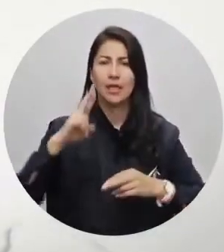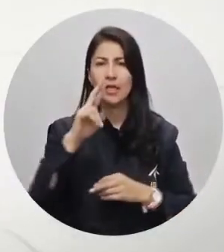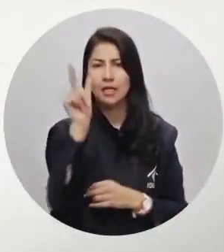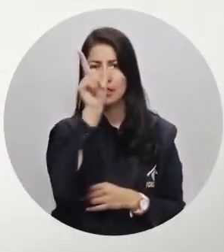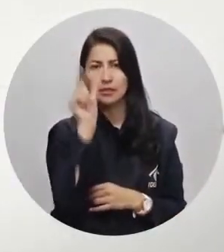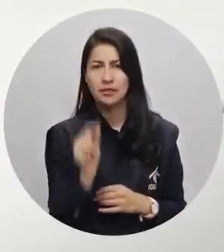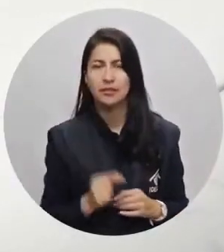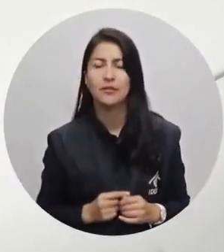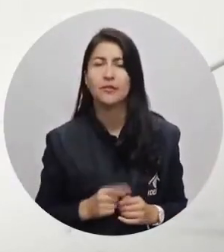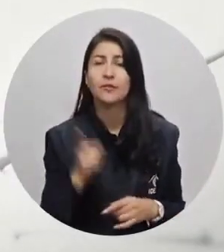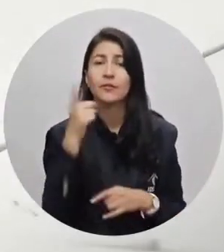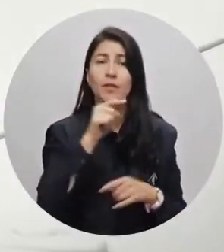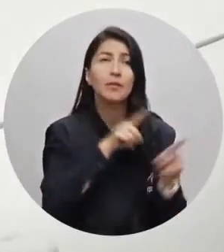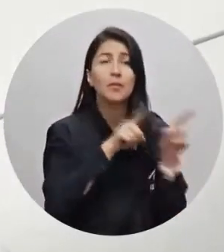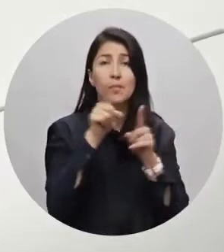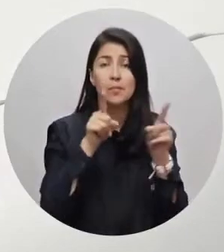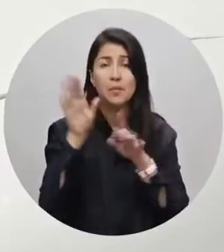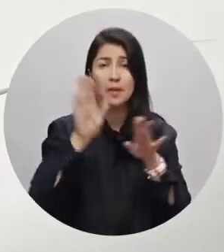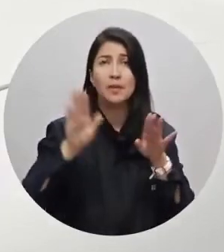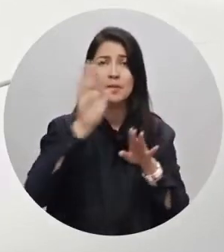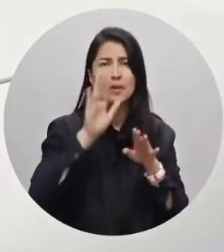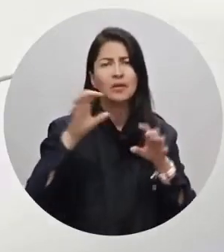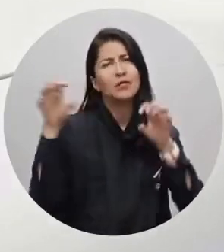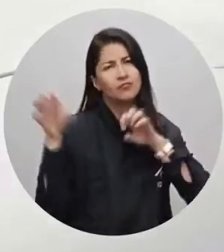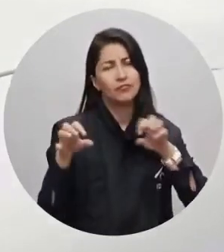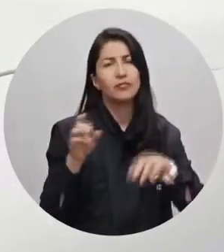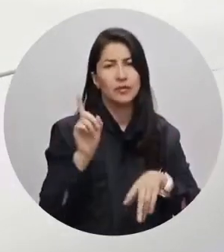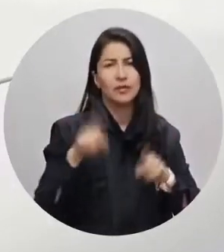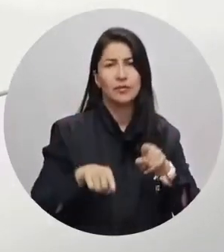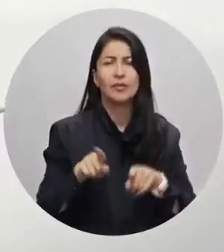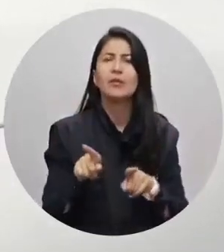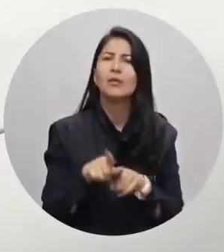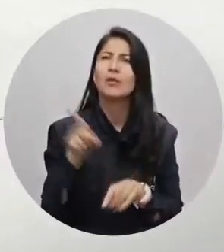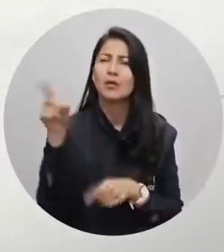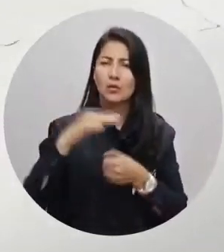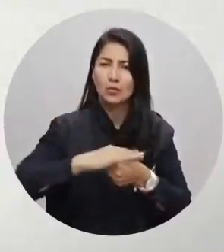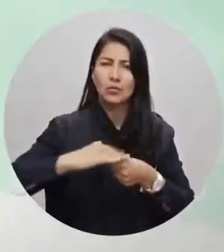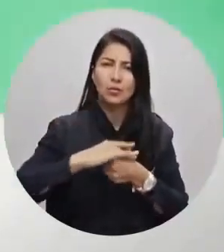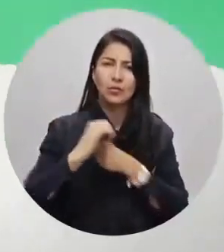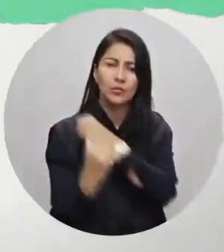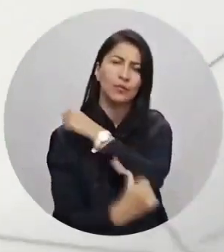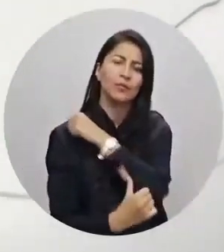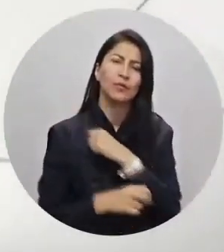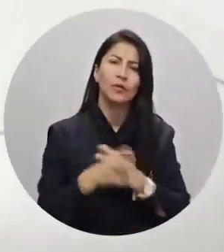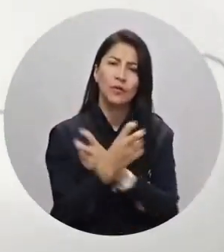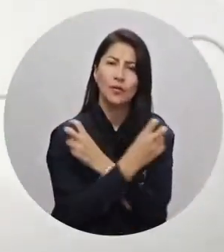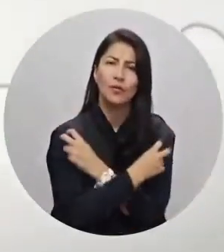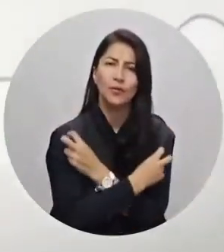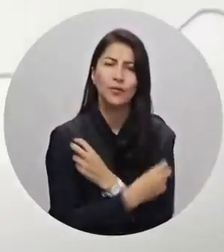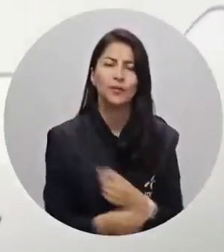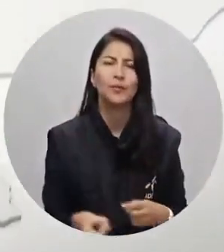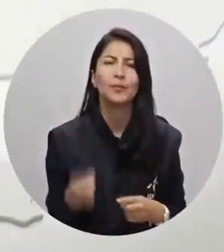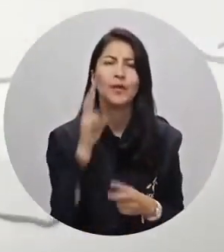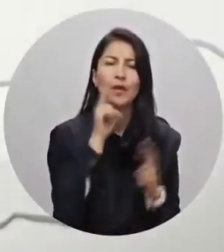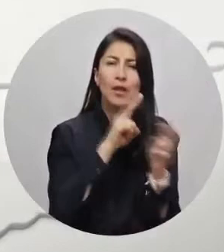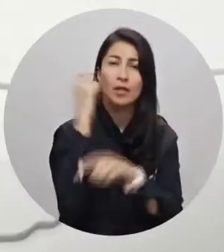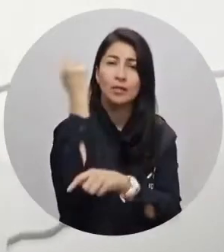Santanderes, Antioquia y Rizaralda. En los demás departamentos se esperan chubascos, como es el caso de Cundinamarca, Boyajá y Huila.